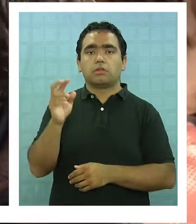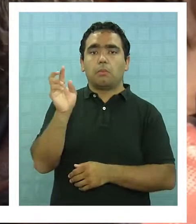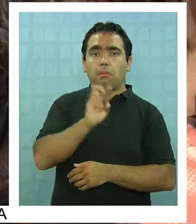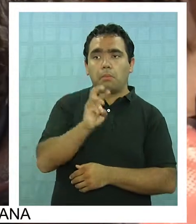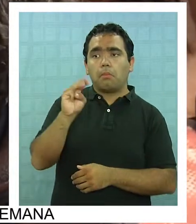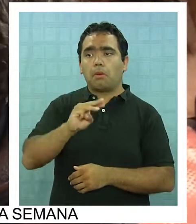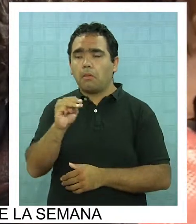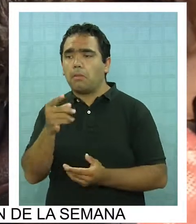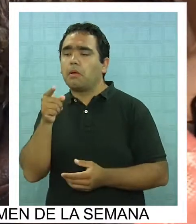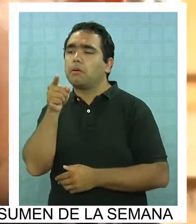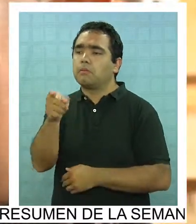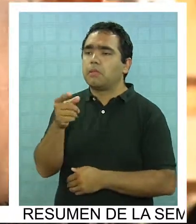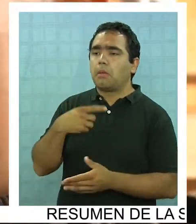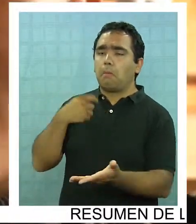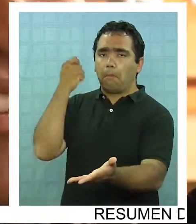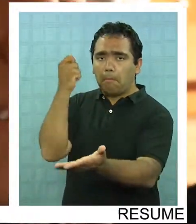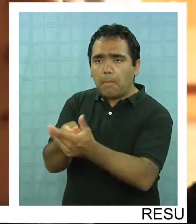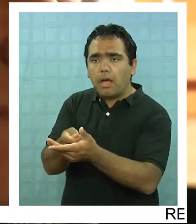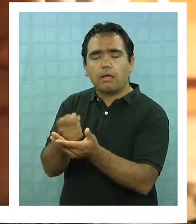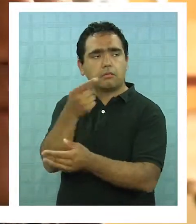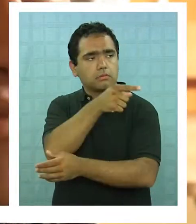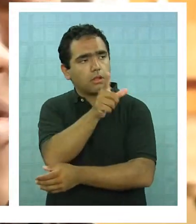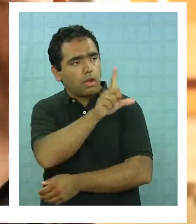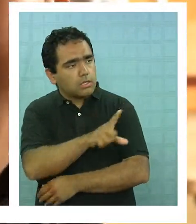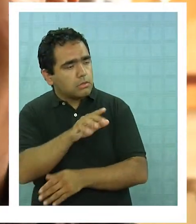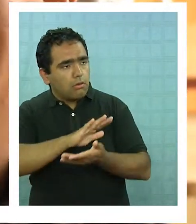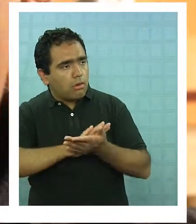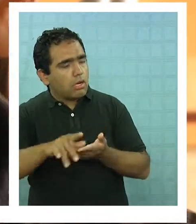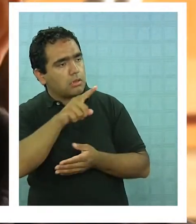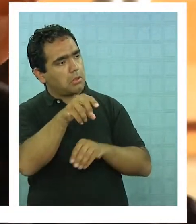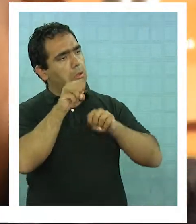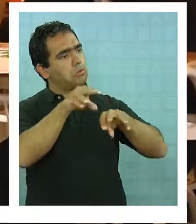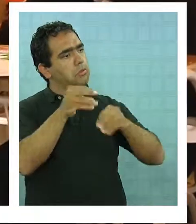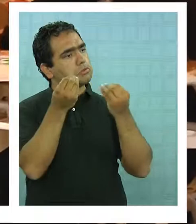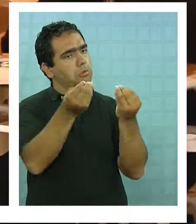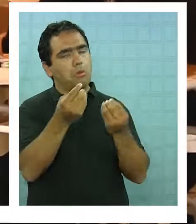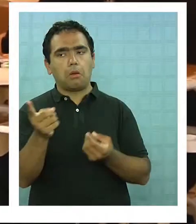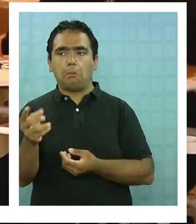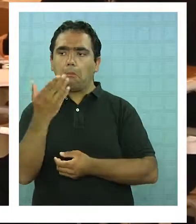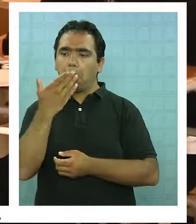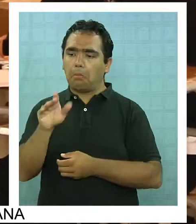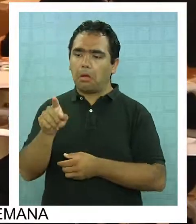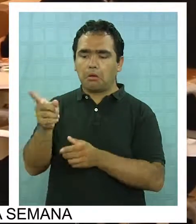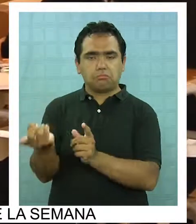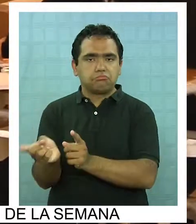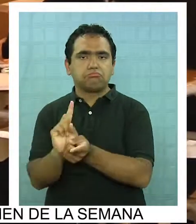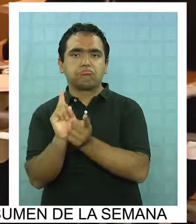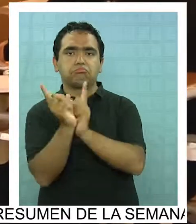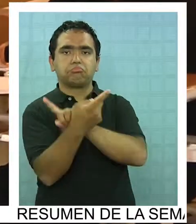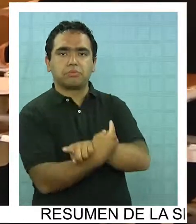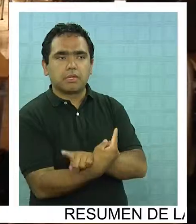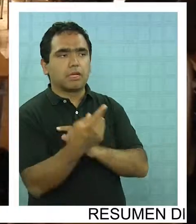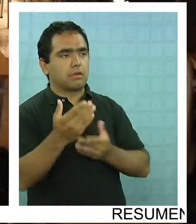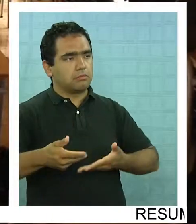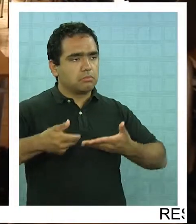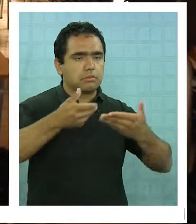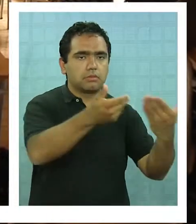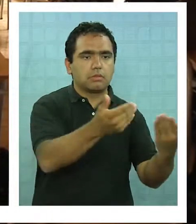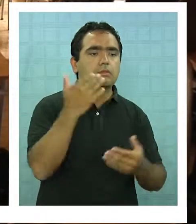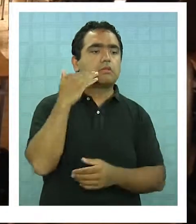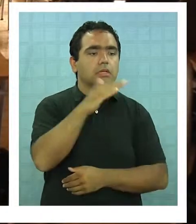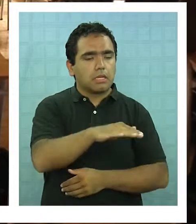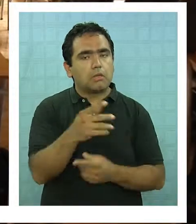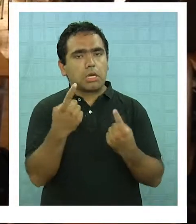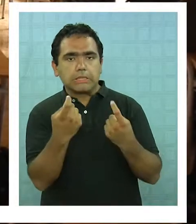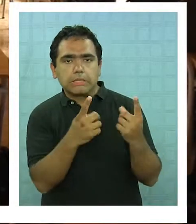un particular subvencionado cambie a su hijo y no se gaste más esa plata en educarlo y gaste esa plata en lo que le dé la gana, lo que él